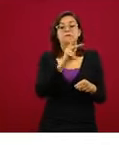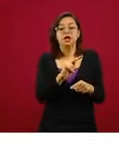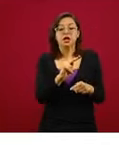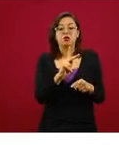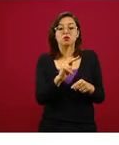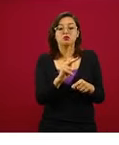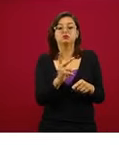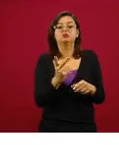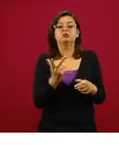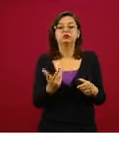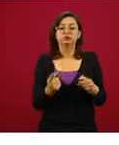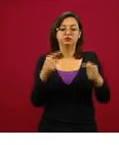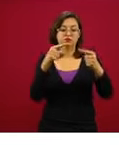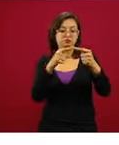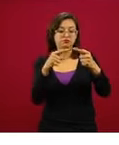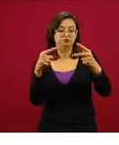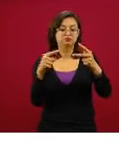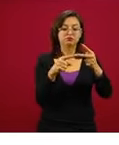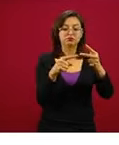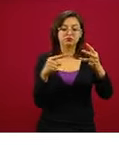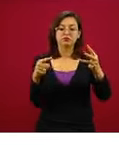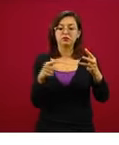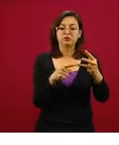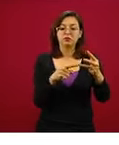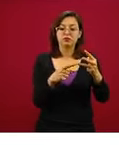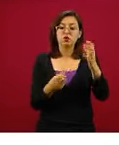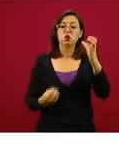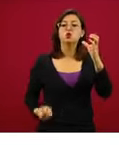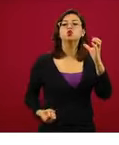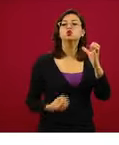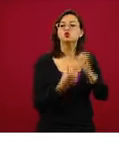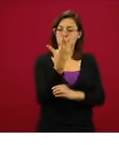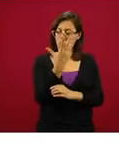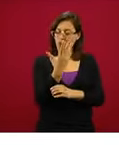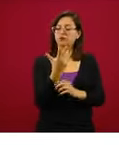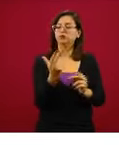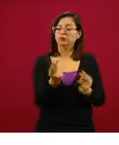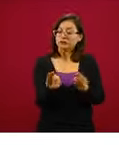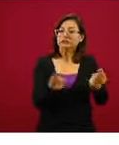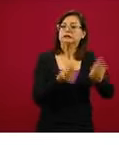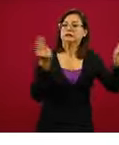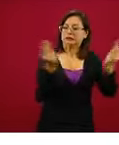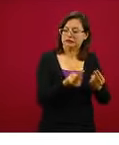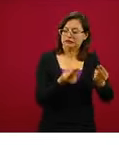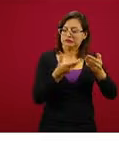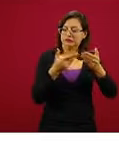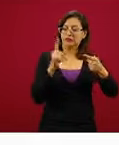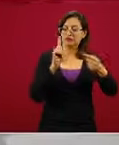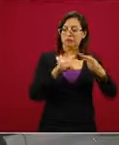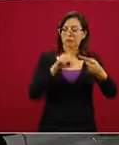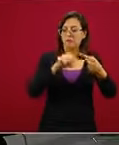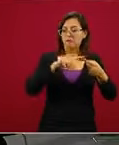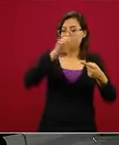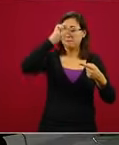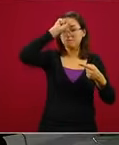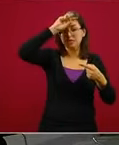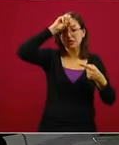agregar tres nuevos sectores a las actividades esenciales. La minería,